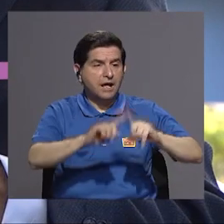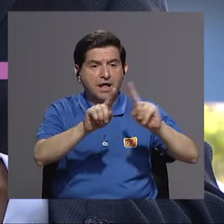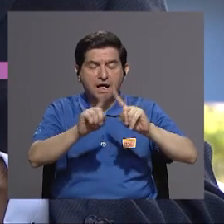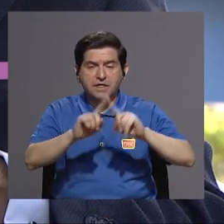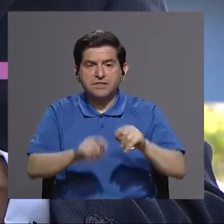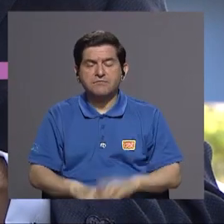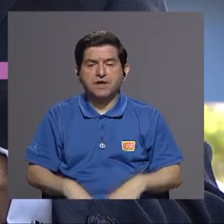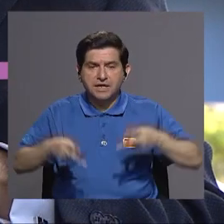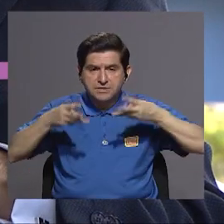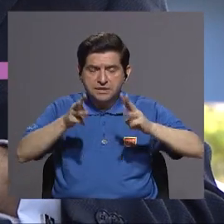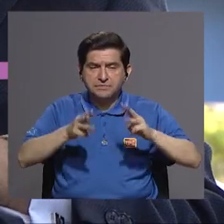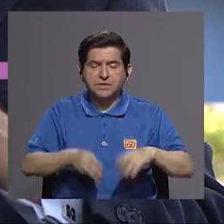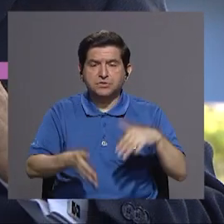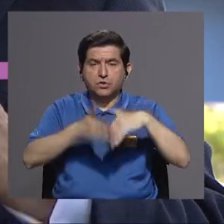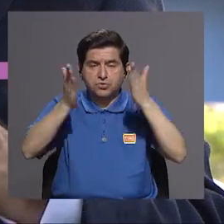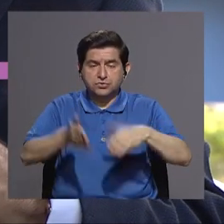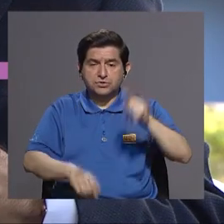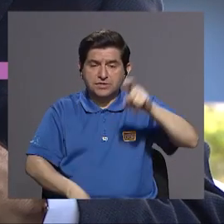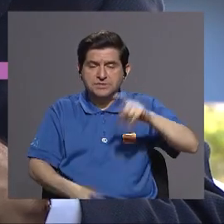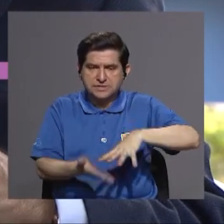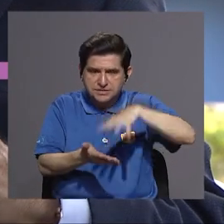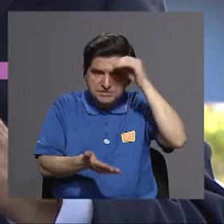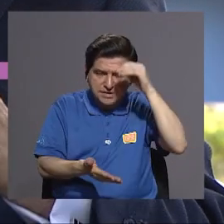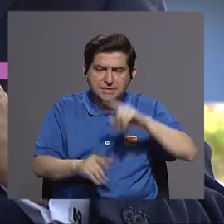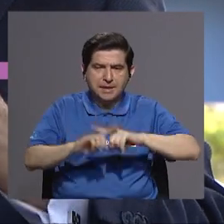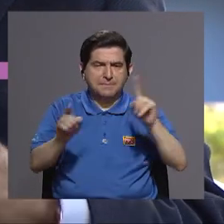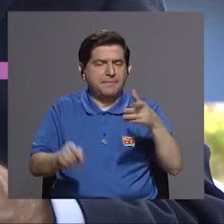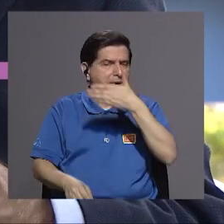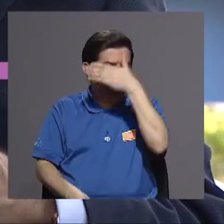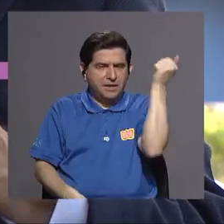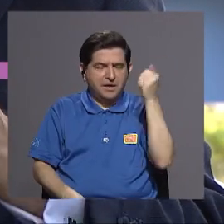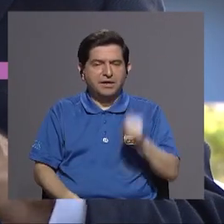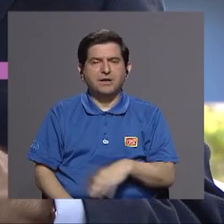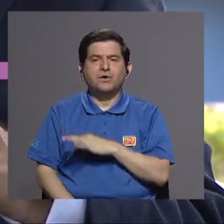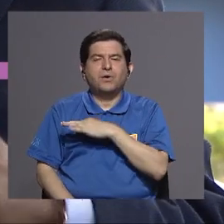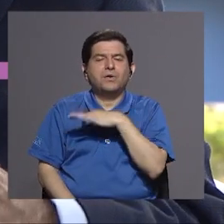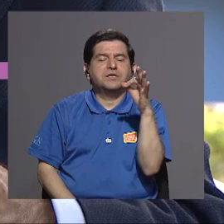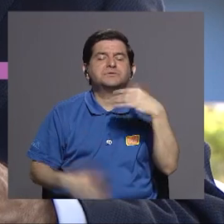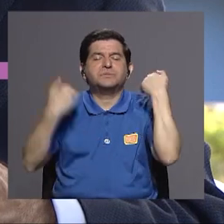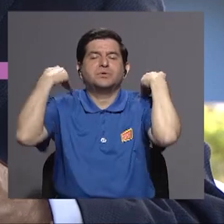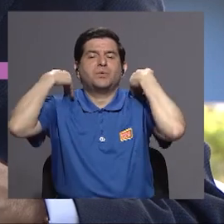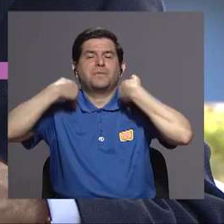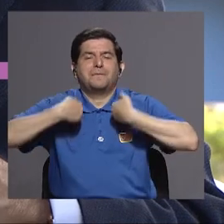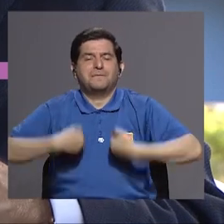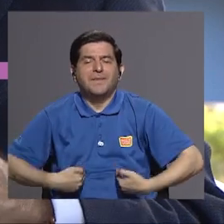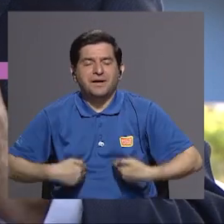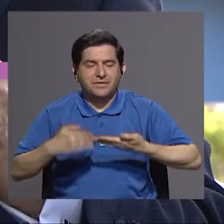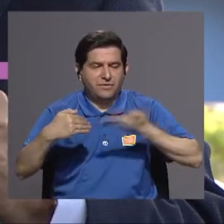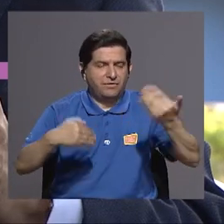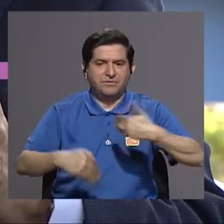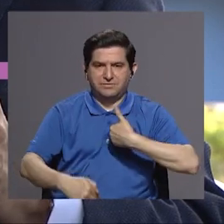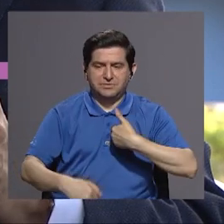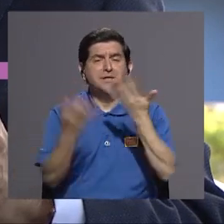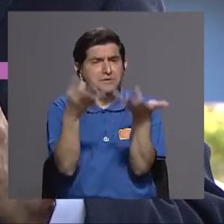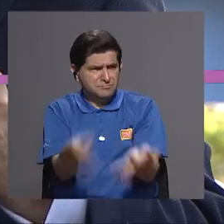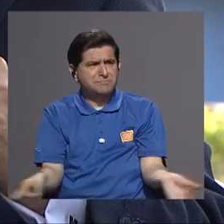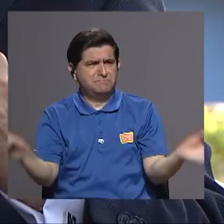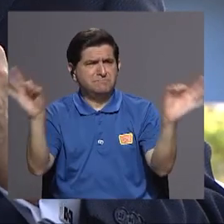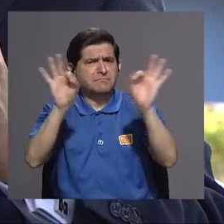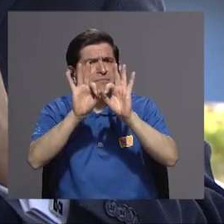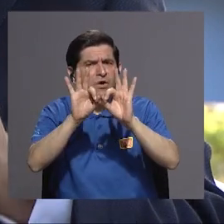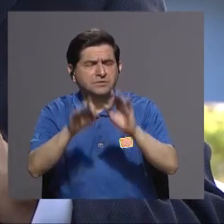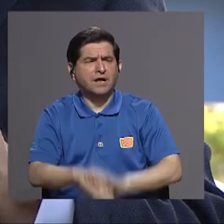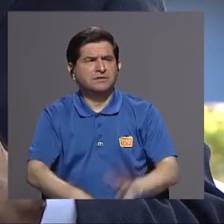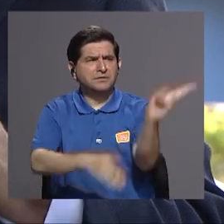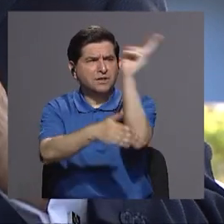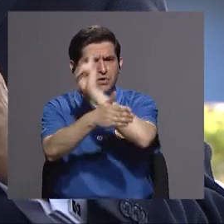metodologías verdad pero sin perder la el espíritu el espíritu humanístico de las cosas y esto es muy importante porque la